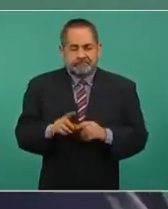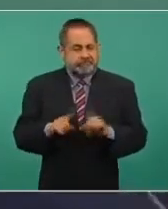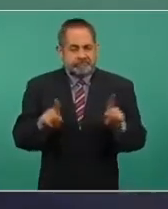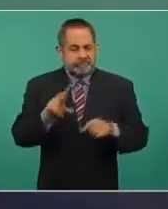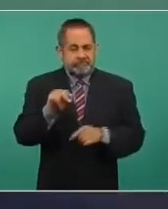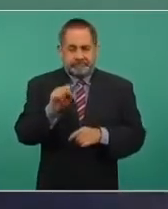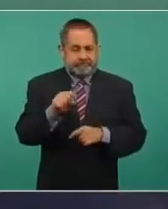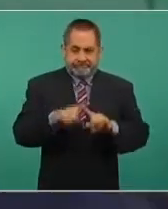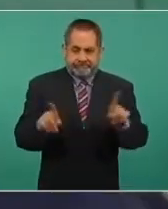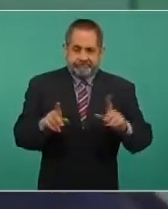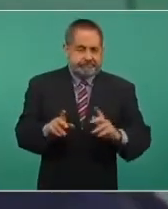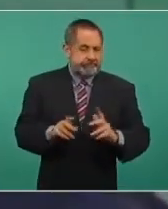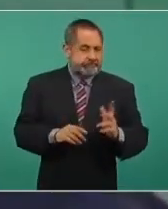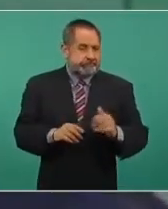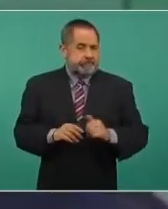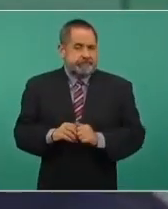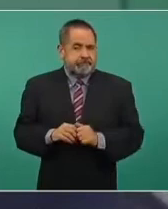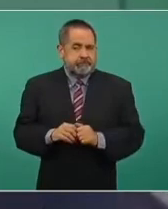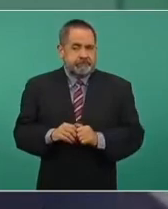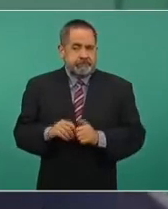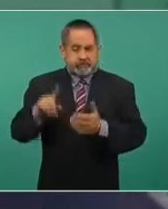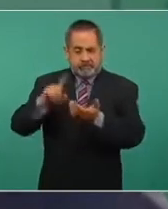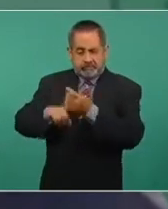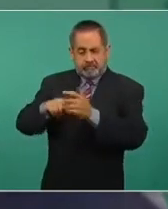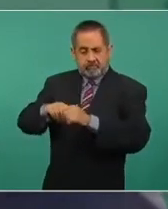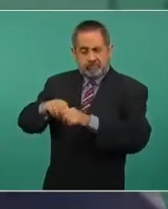de cultura.